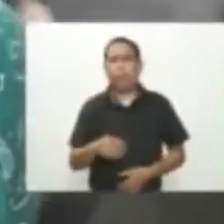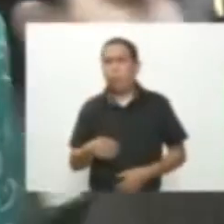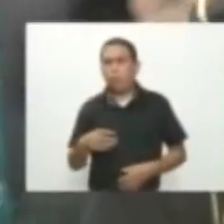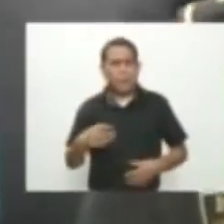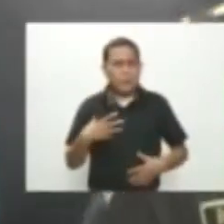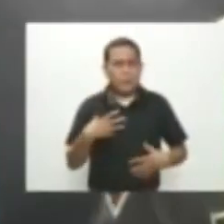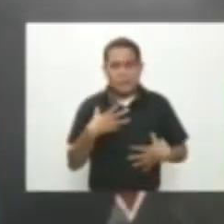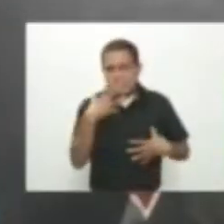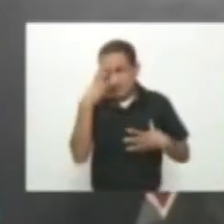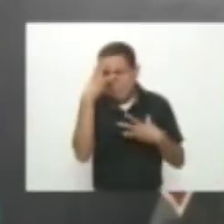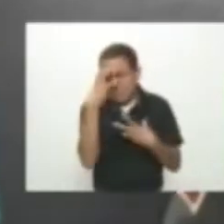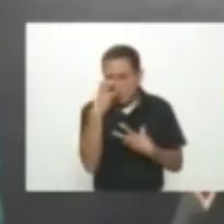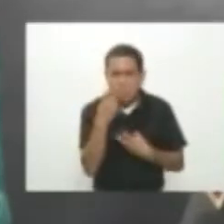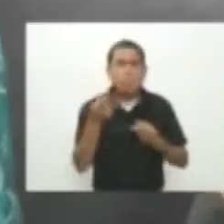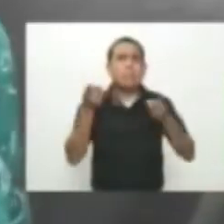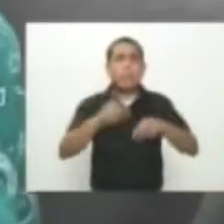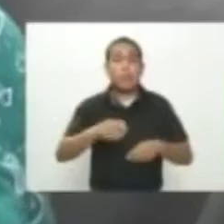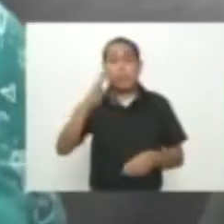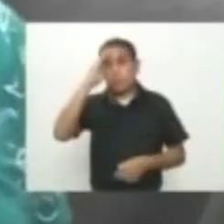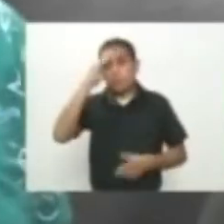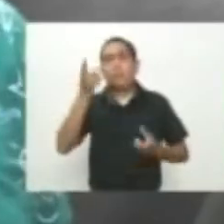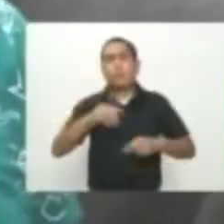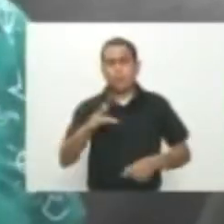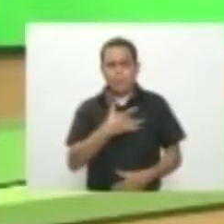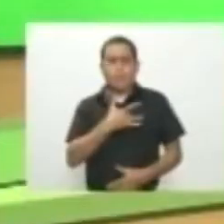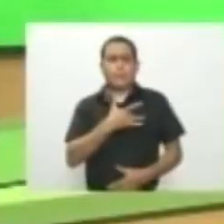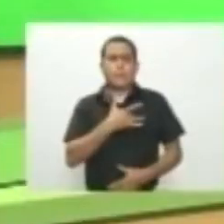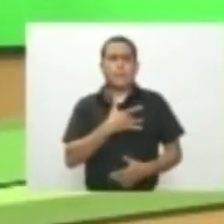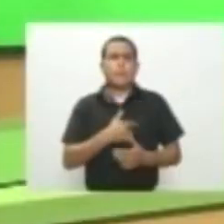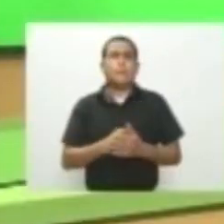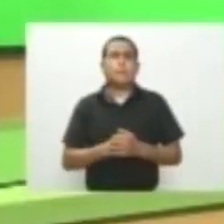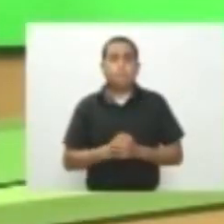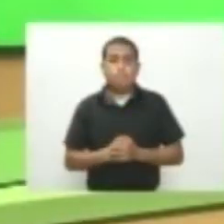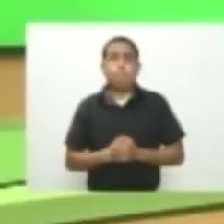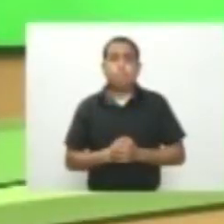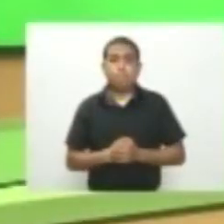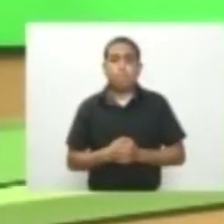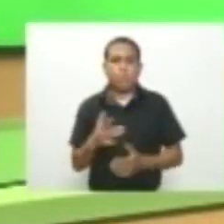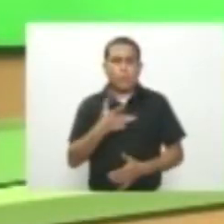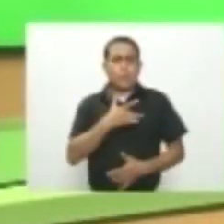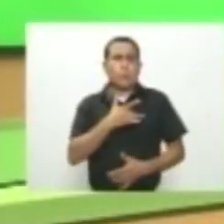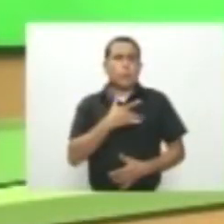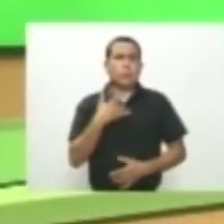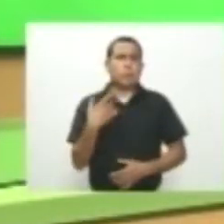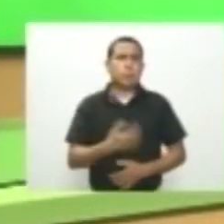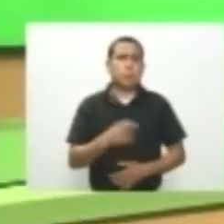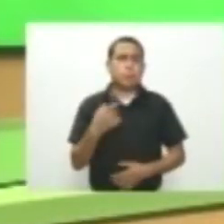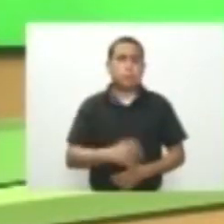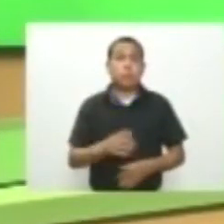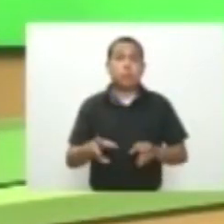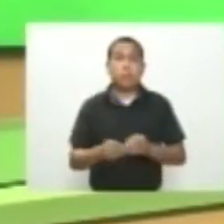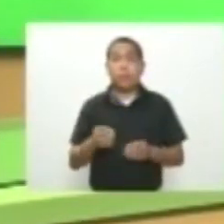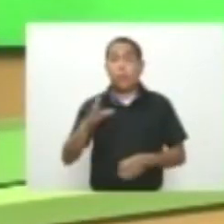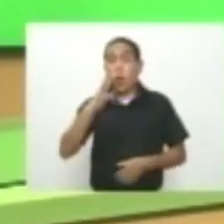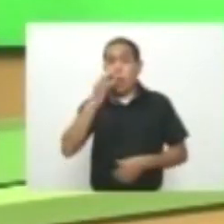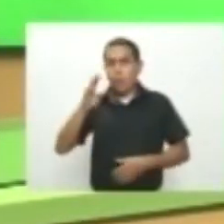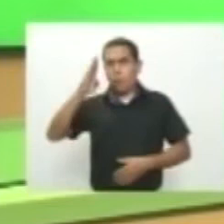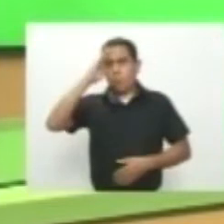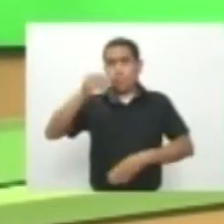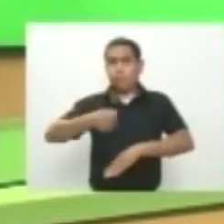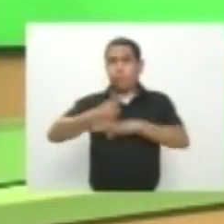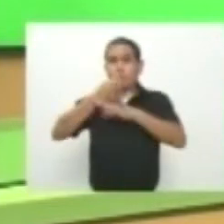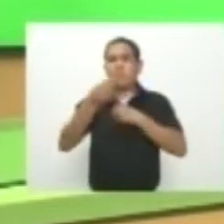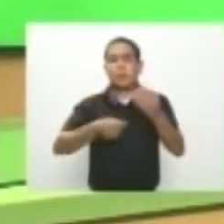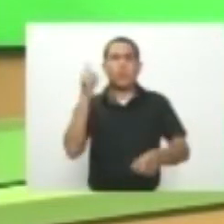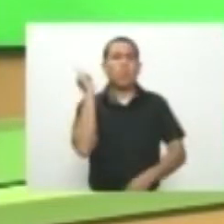causado una profunda herida en la institución Qué impactante Miren y precisamente la orden del comandante de la policía